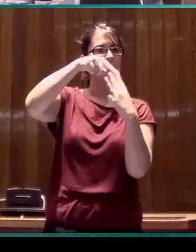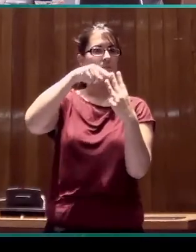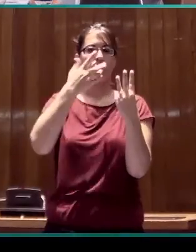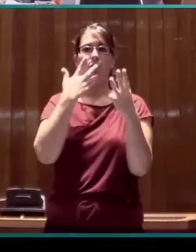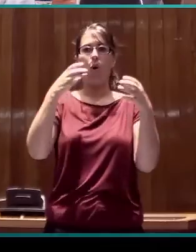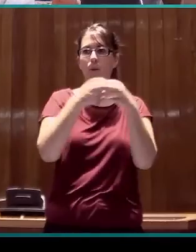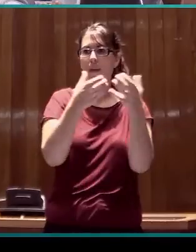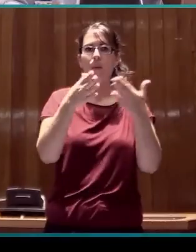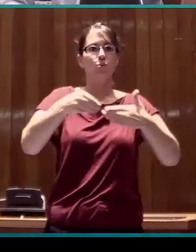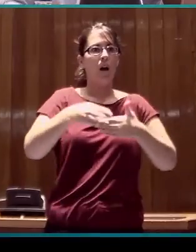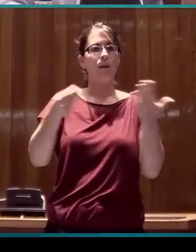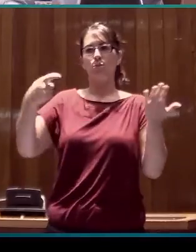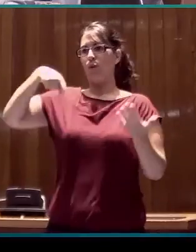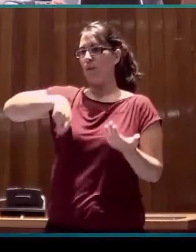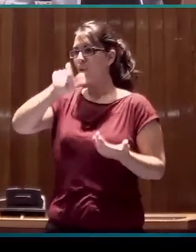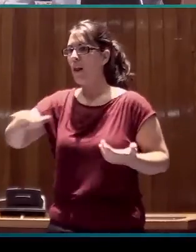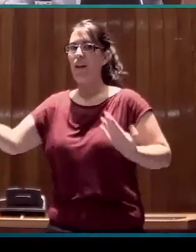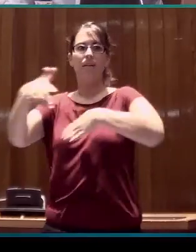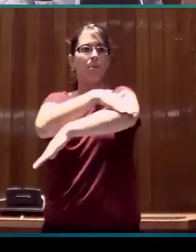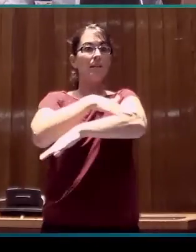profesionales, etc. y la administración.